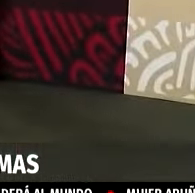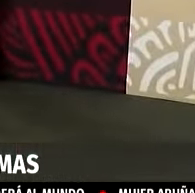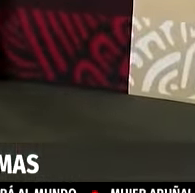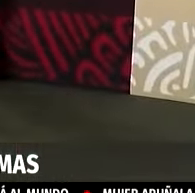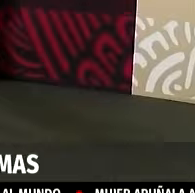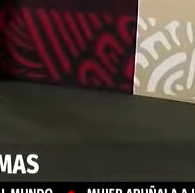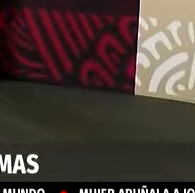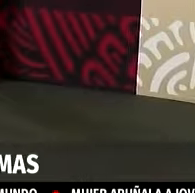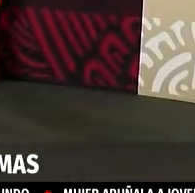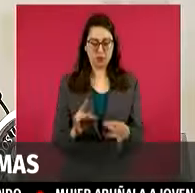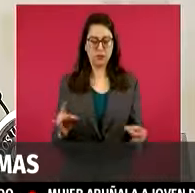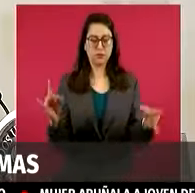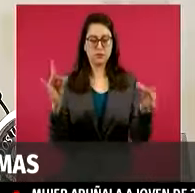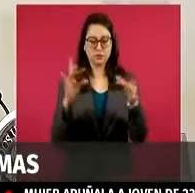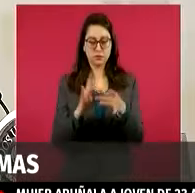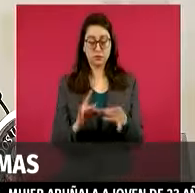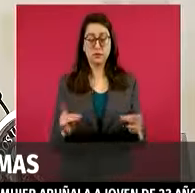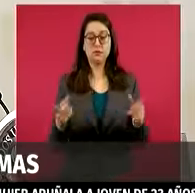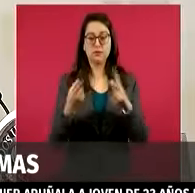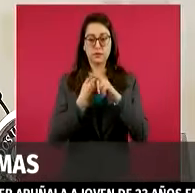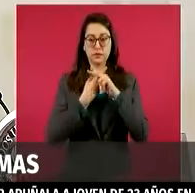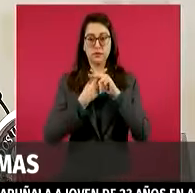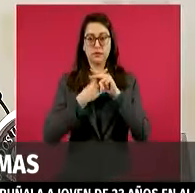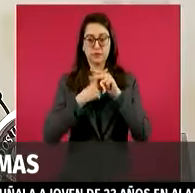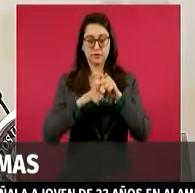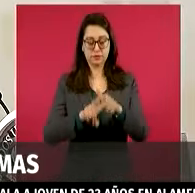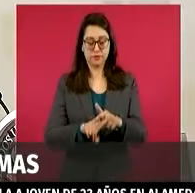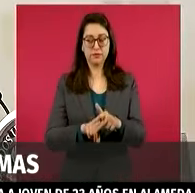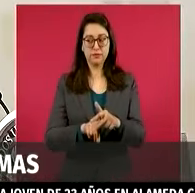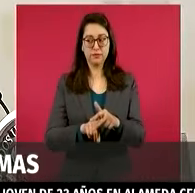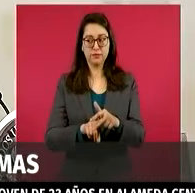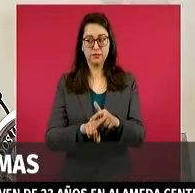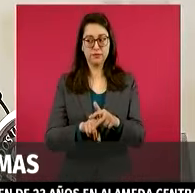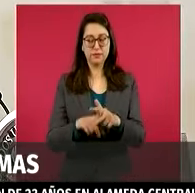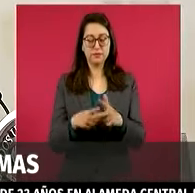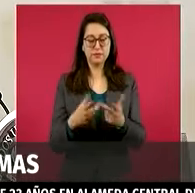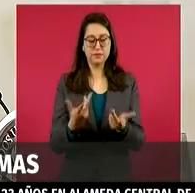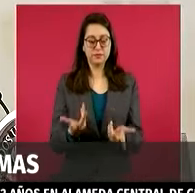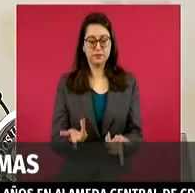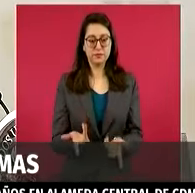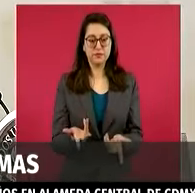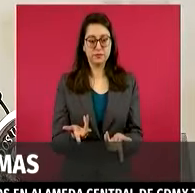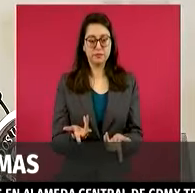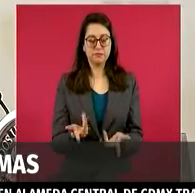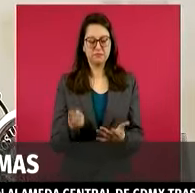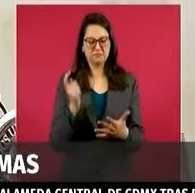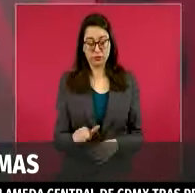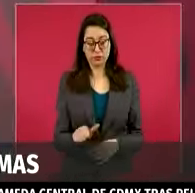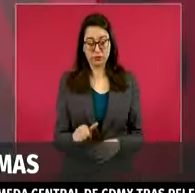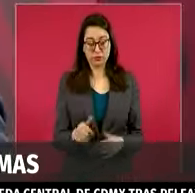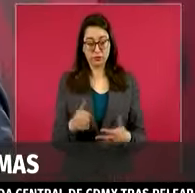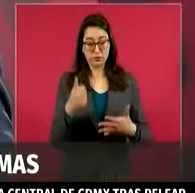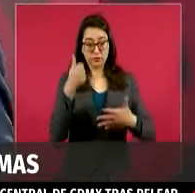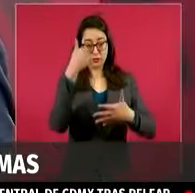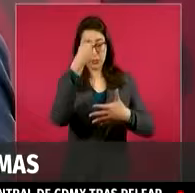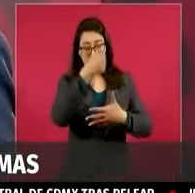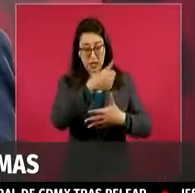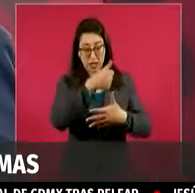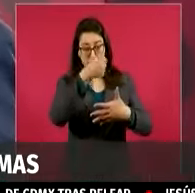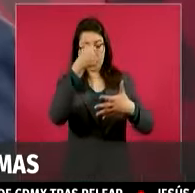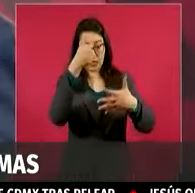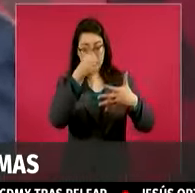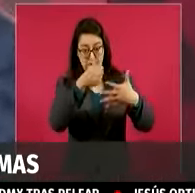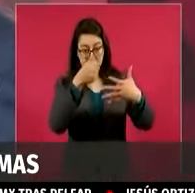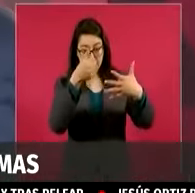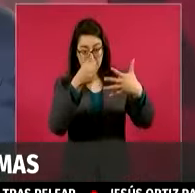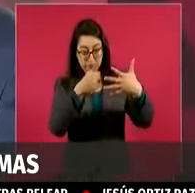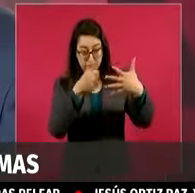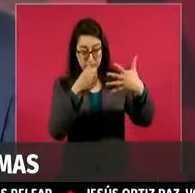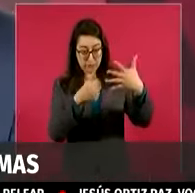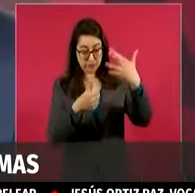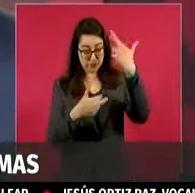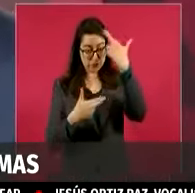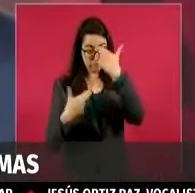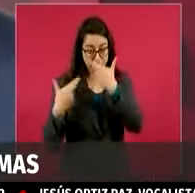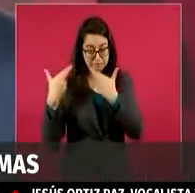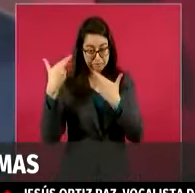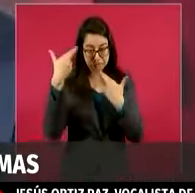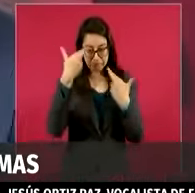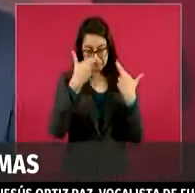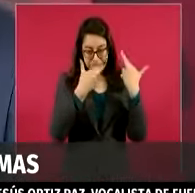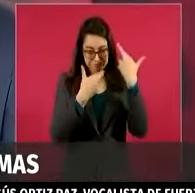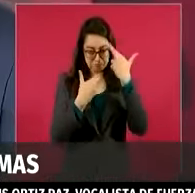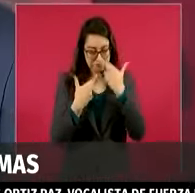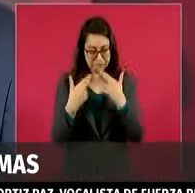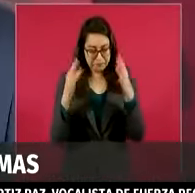actividades electorales a término o diario, digamos, día y noche, día y domingo,